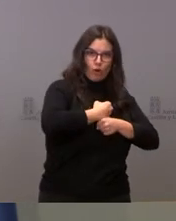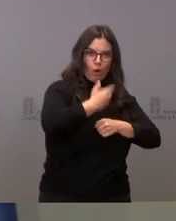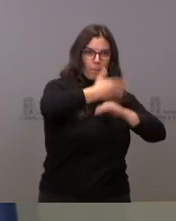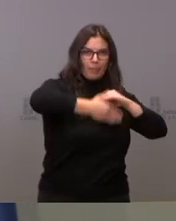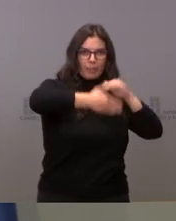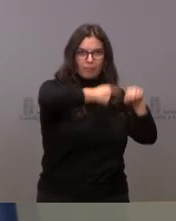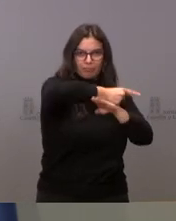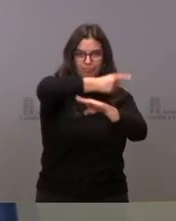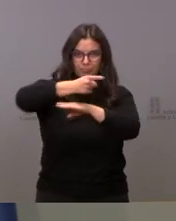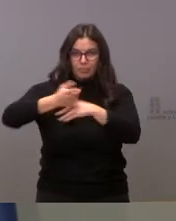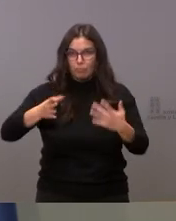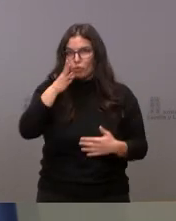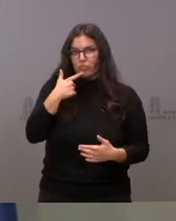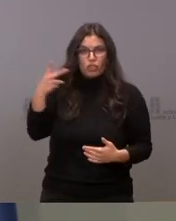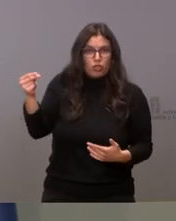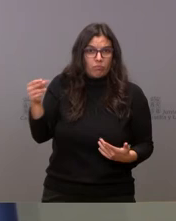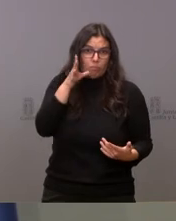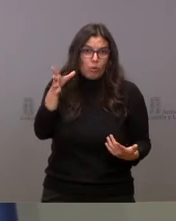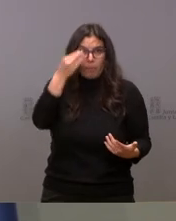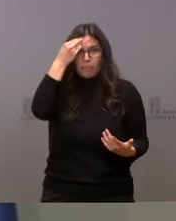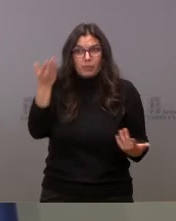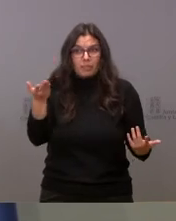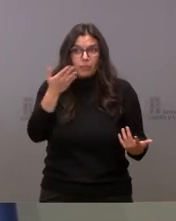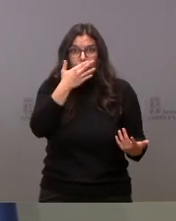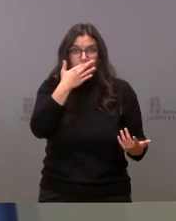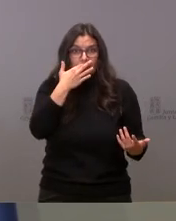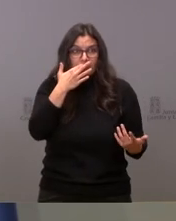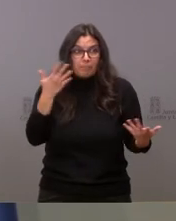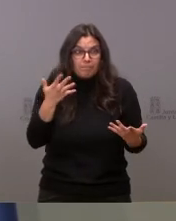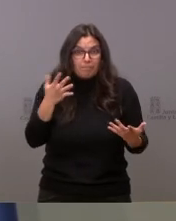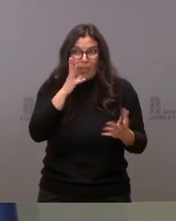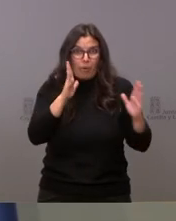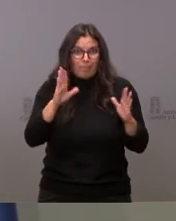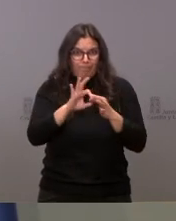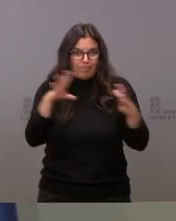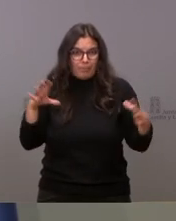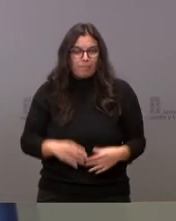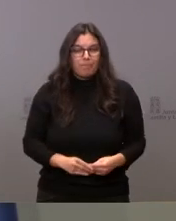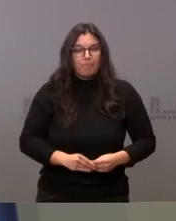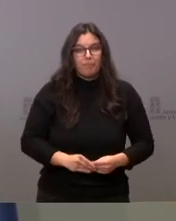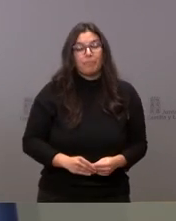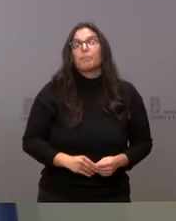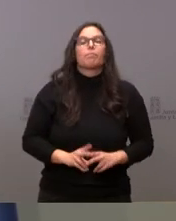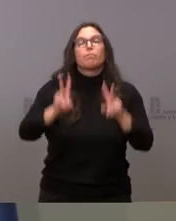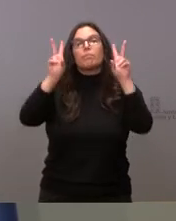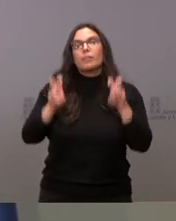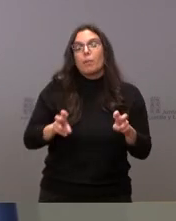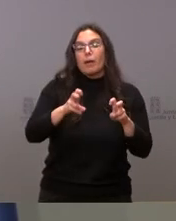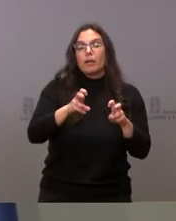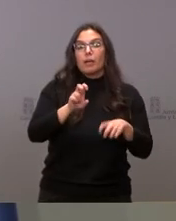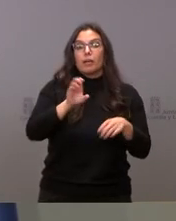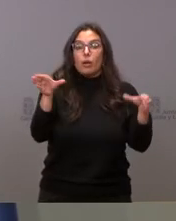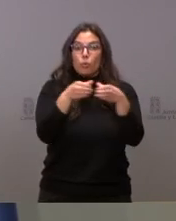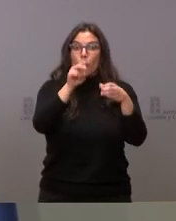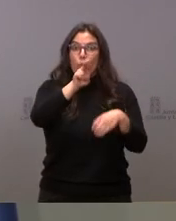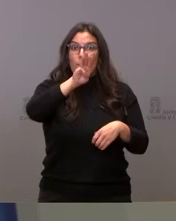se rechazó, porque entendemos además que no es este el momento. Respecto a si existe un listado de peticiones de UPL,